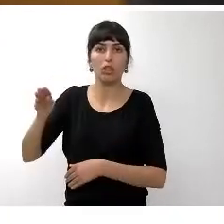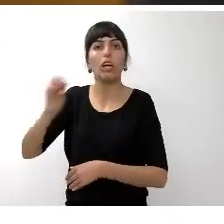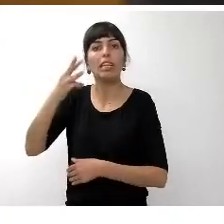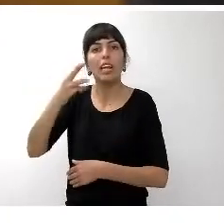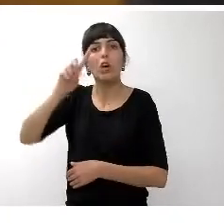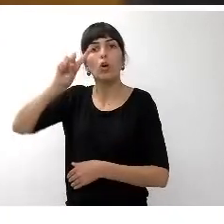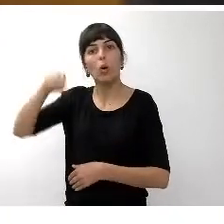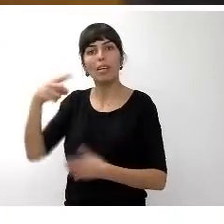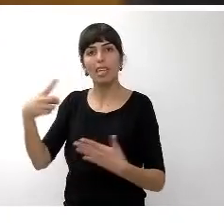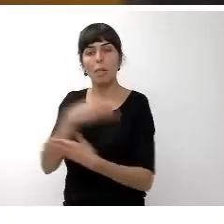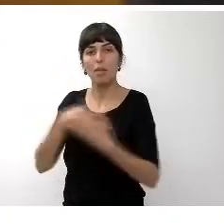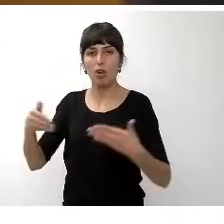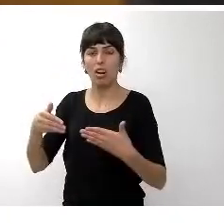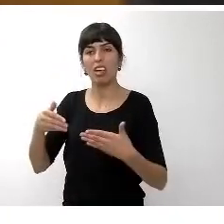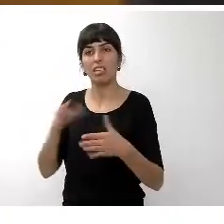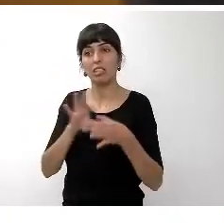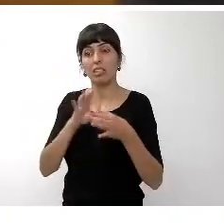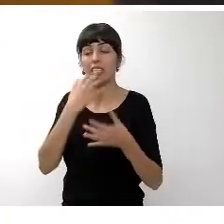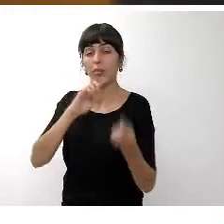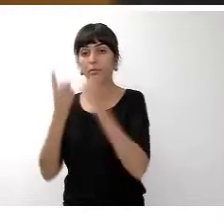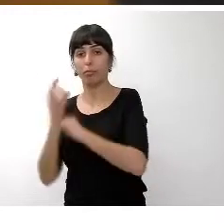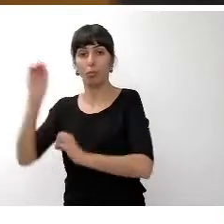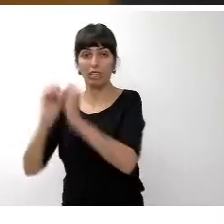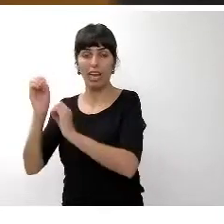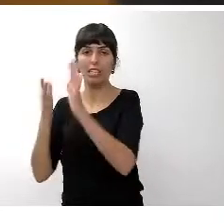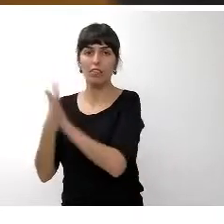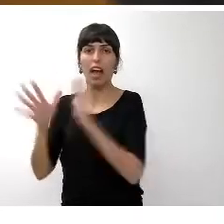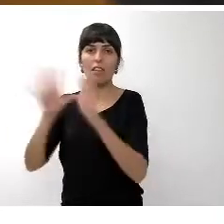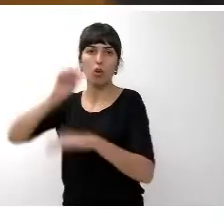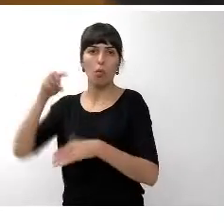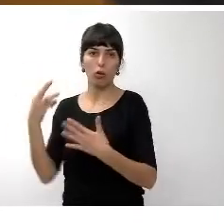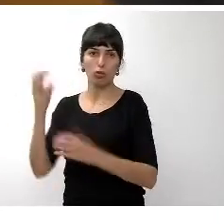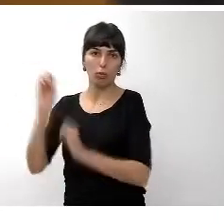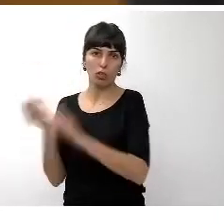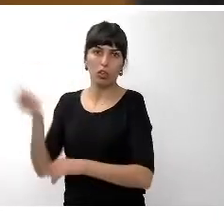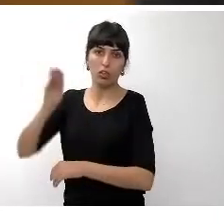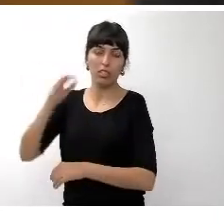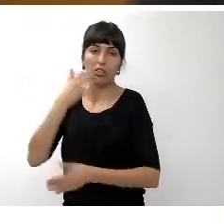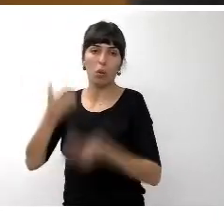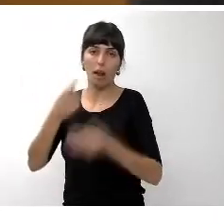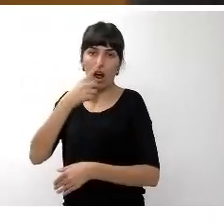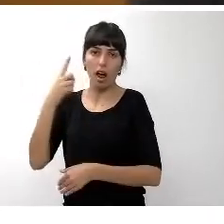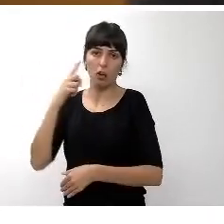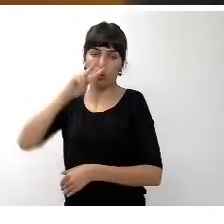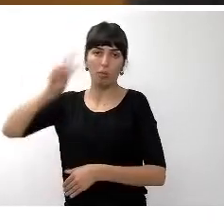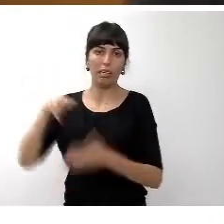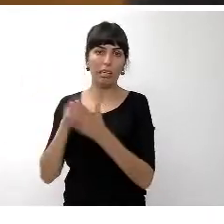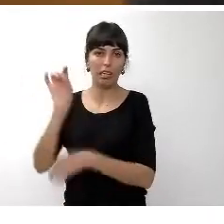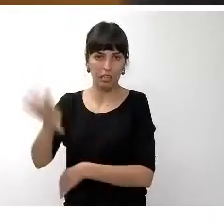que en porcentaje supone un 10,8% adicional respecto al año 2015